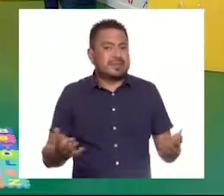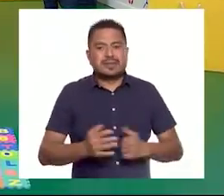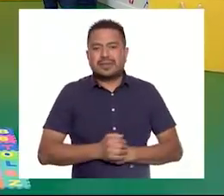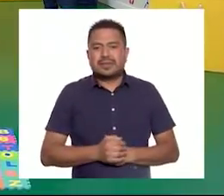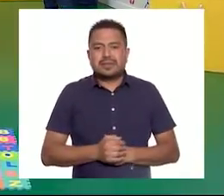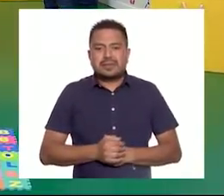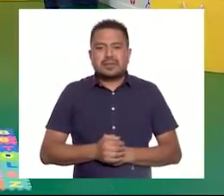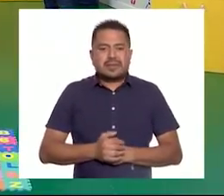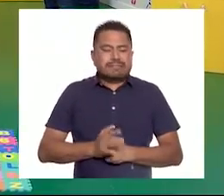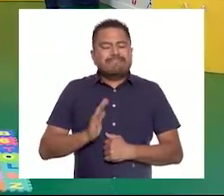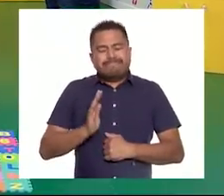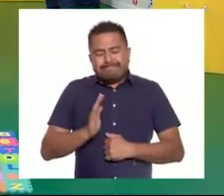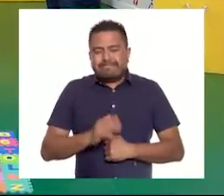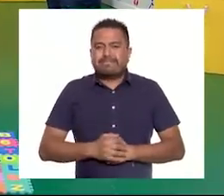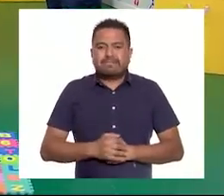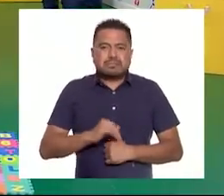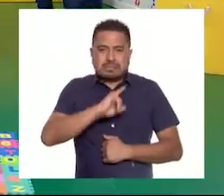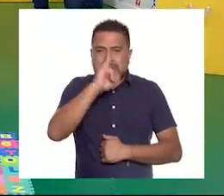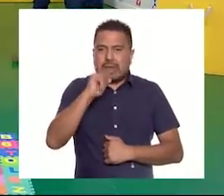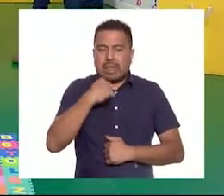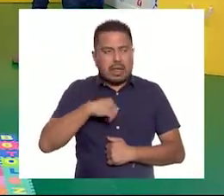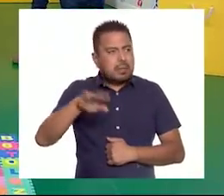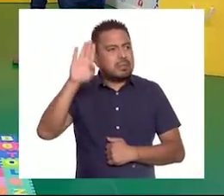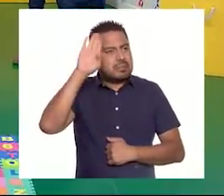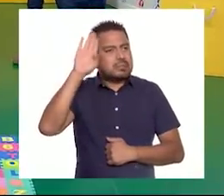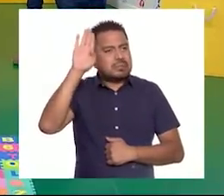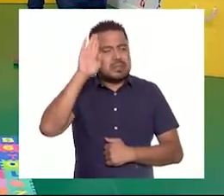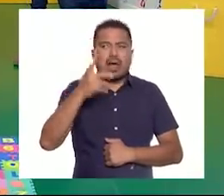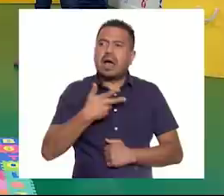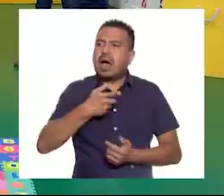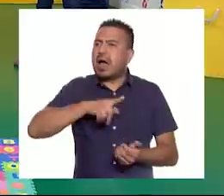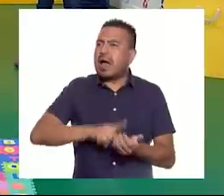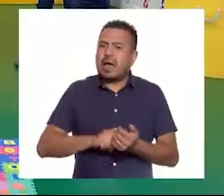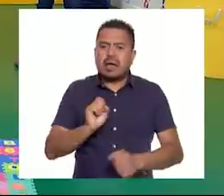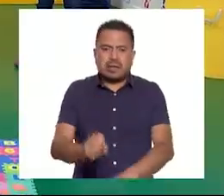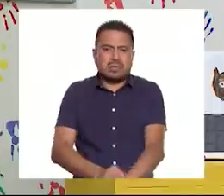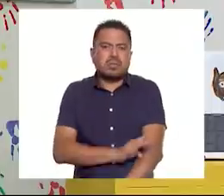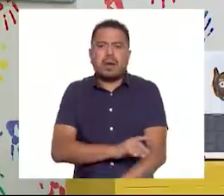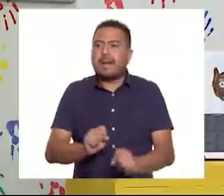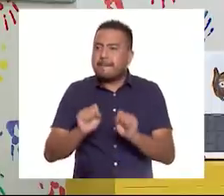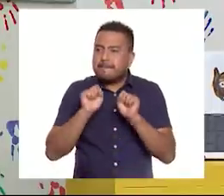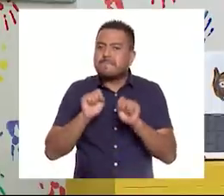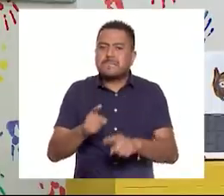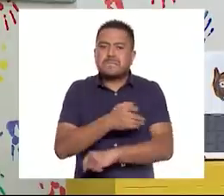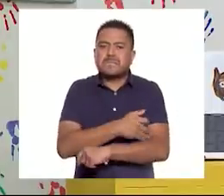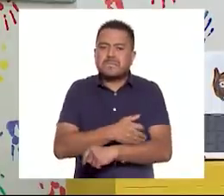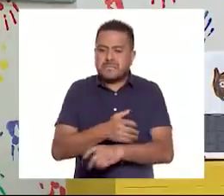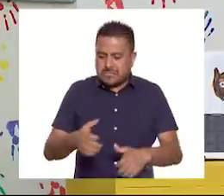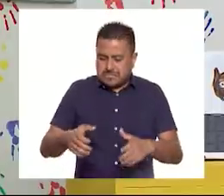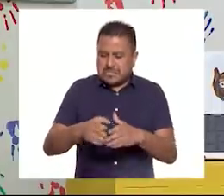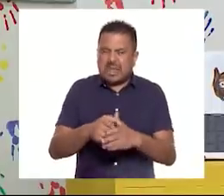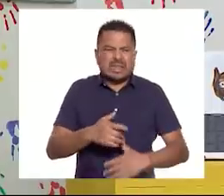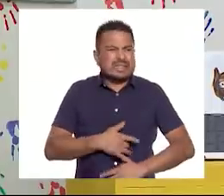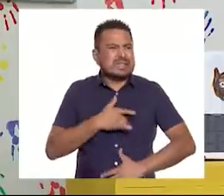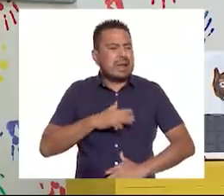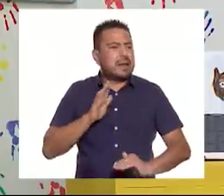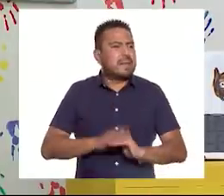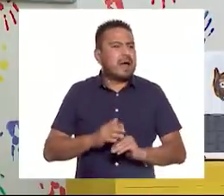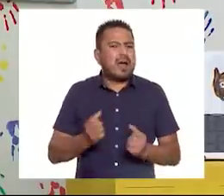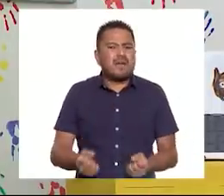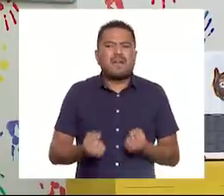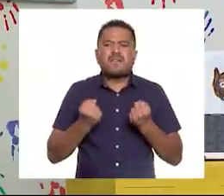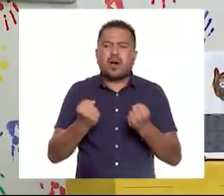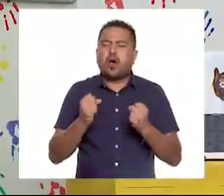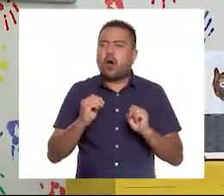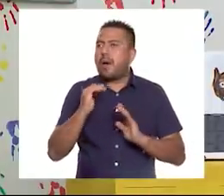Bueno, que nunca había pensado en que hay emociones de la misma familia, pero que se sienten más fuertes o